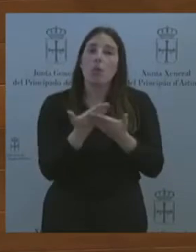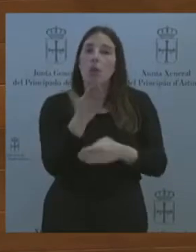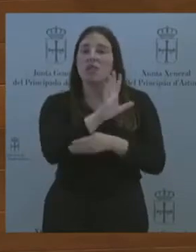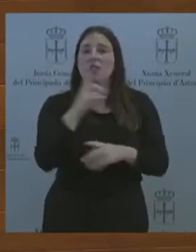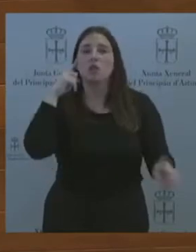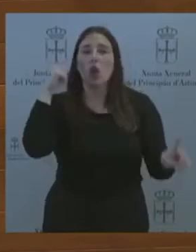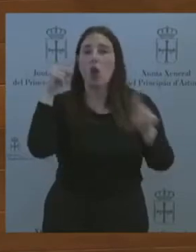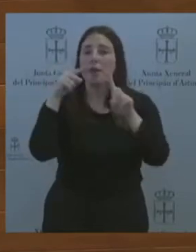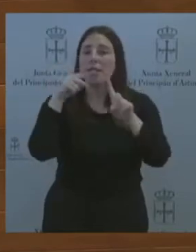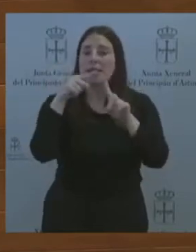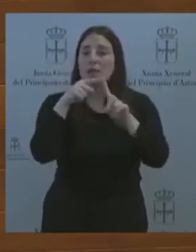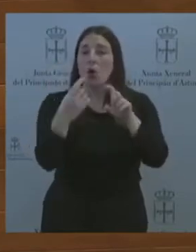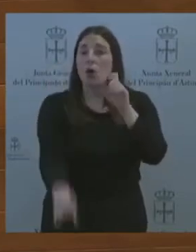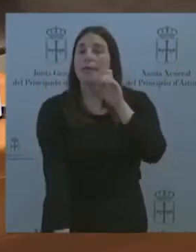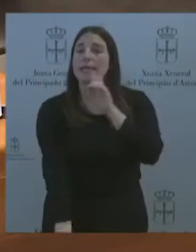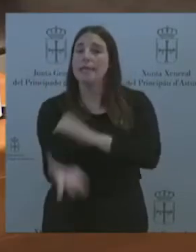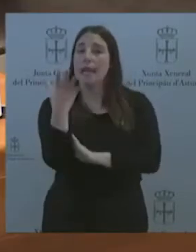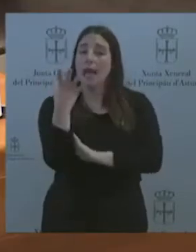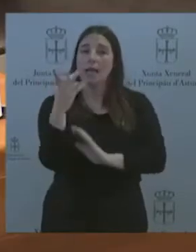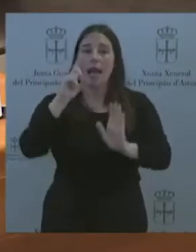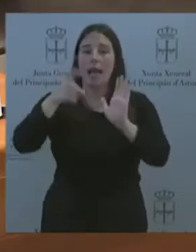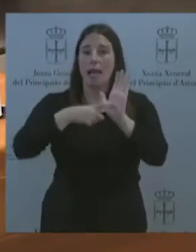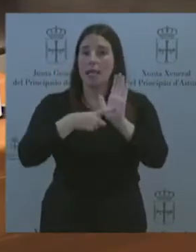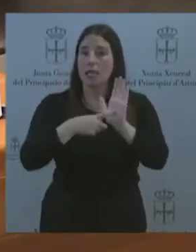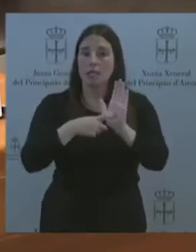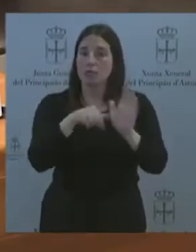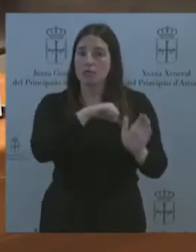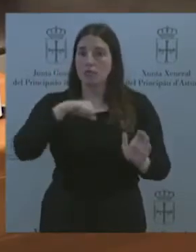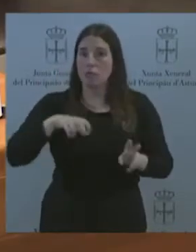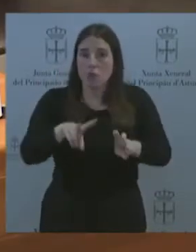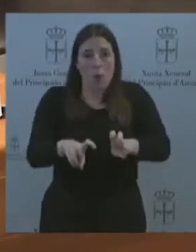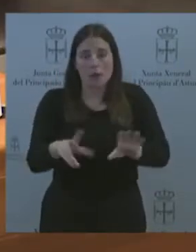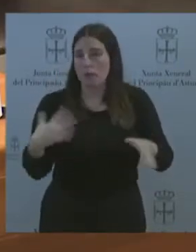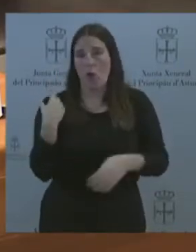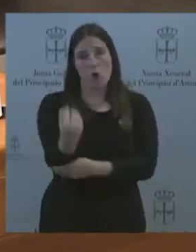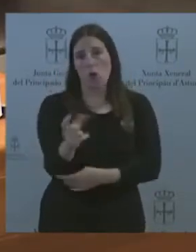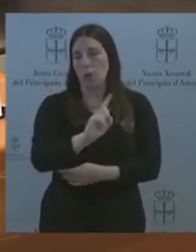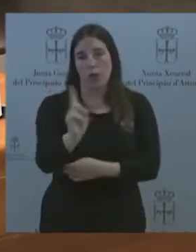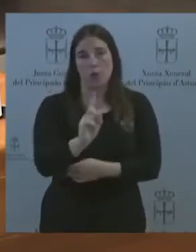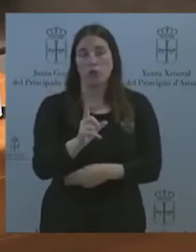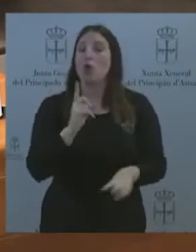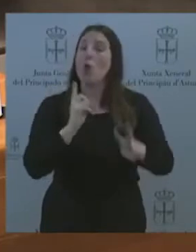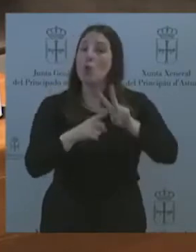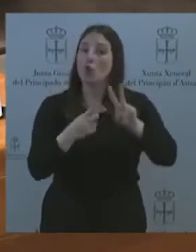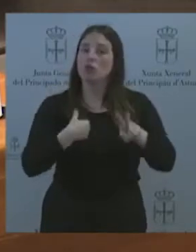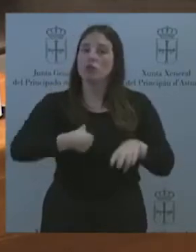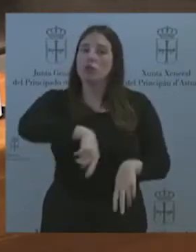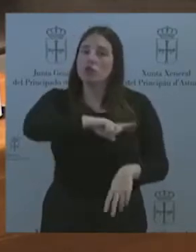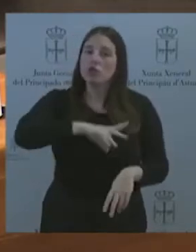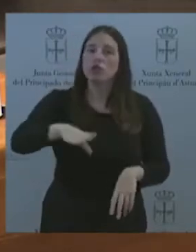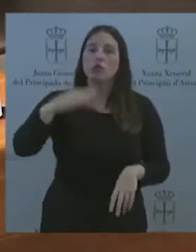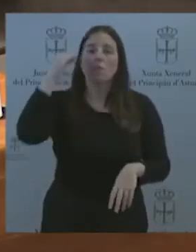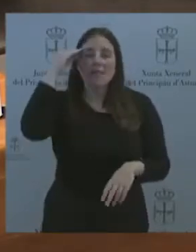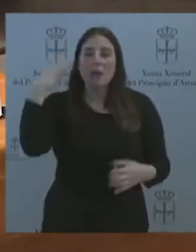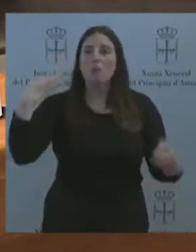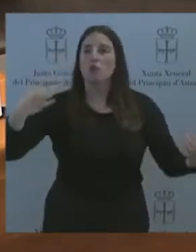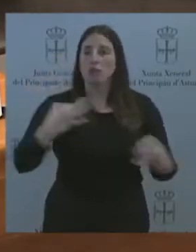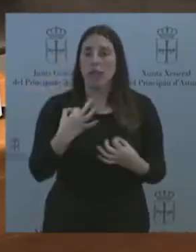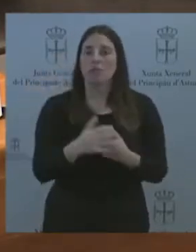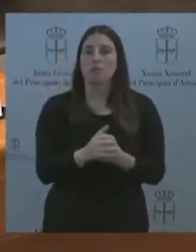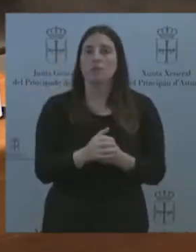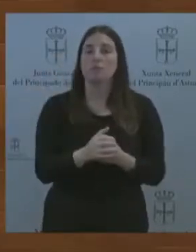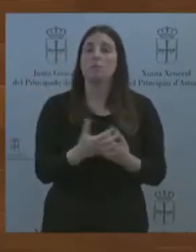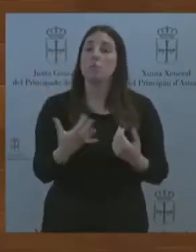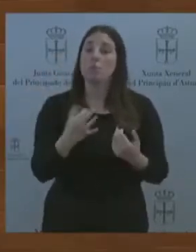autonómicas, ya lo saben todos ustedes, desde Vox entendemos que solo ha de existir una legislación a nivel nacional que